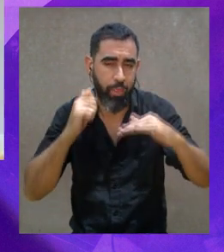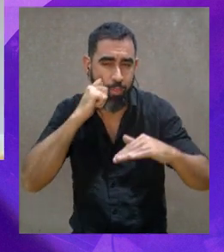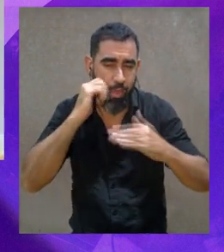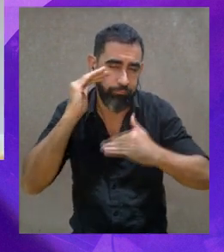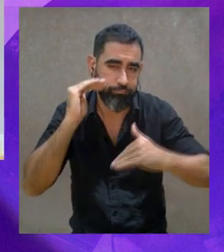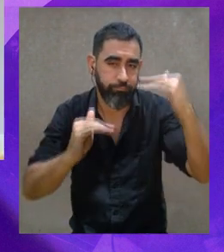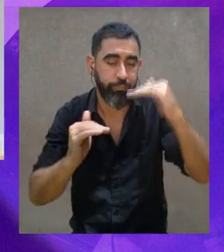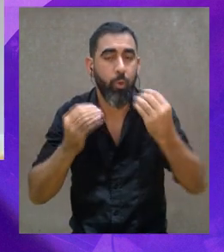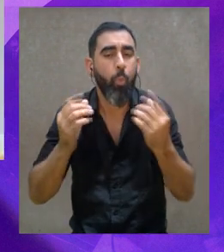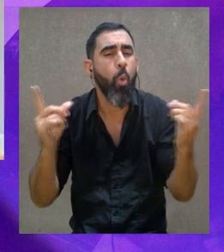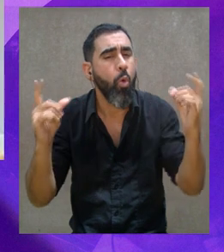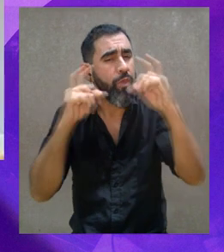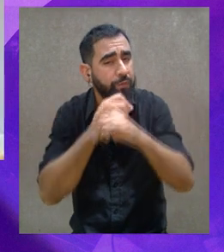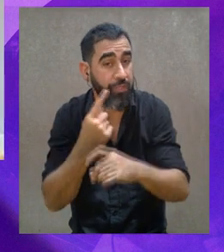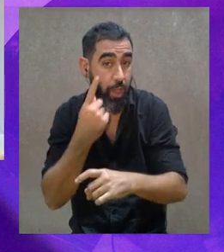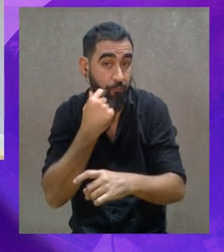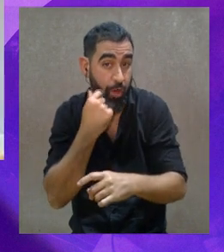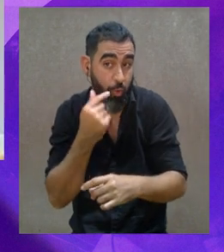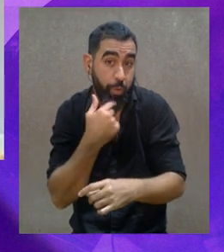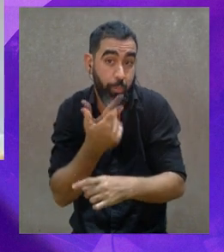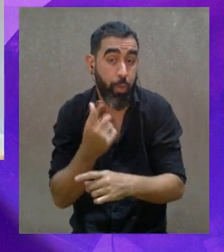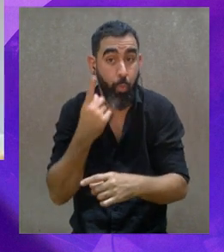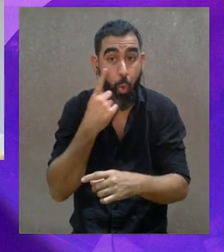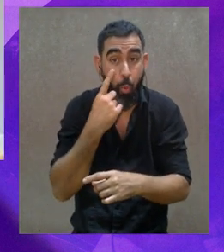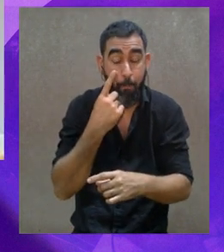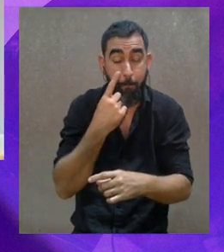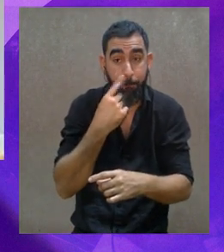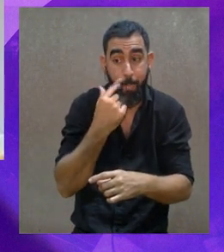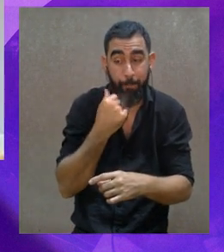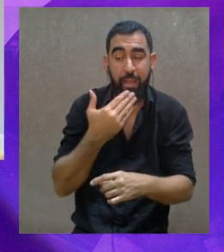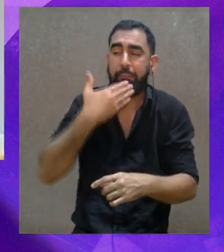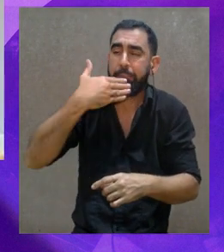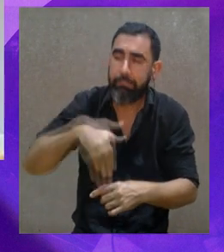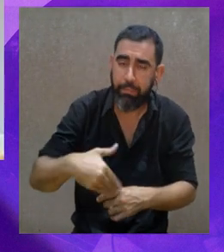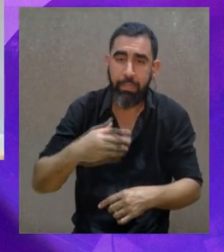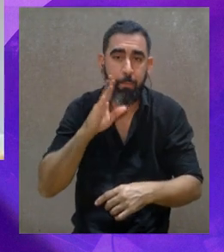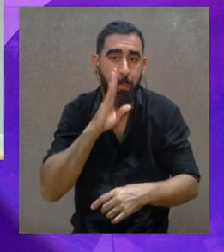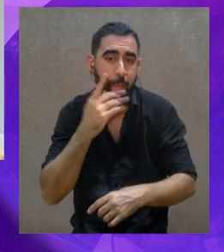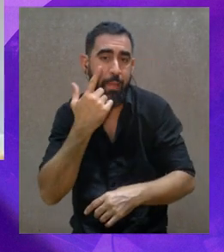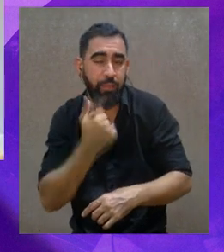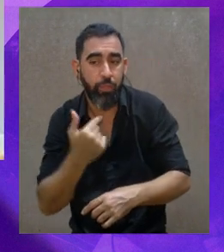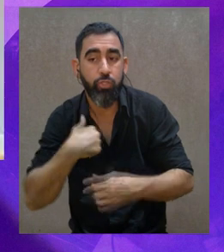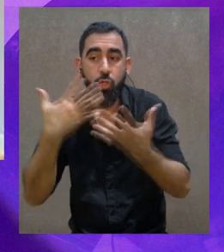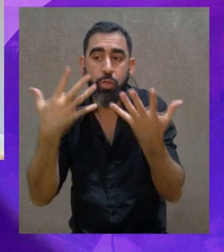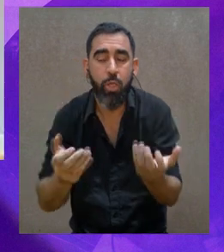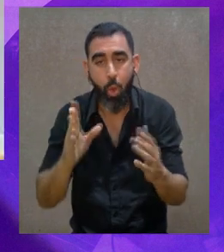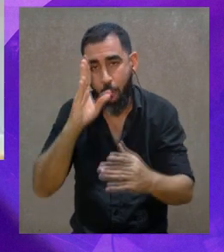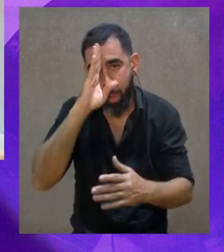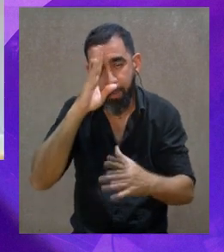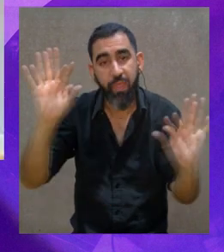un poquito más grandes, lo difícil que era para los varones que nuestros papás entendieran que queríamos meternos a